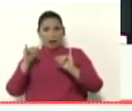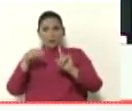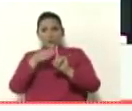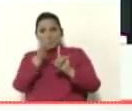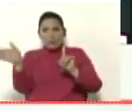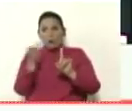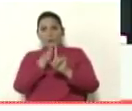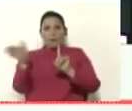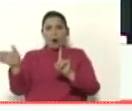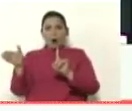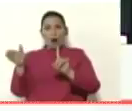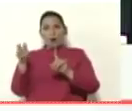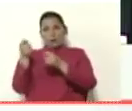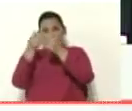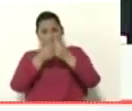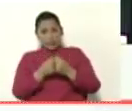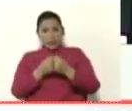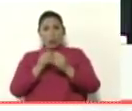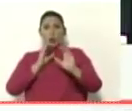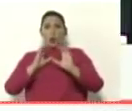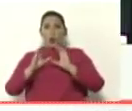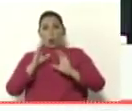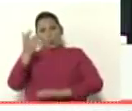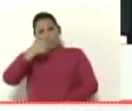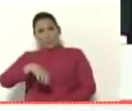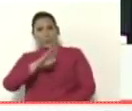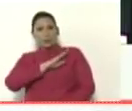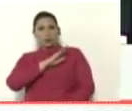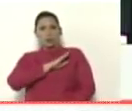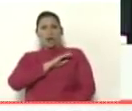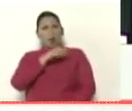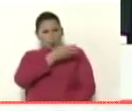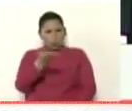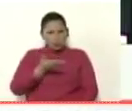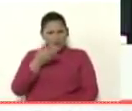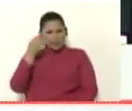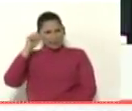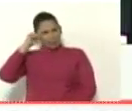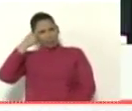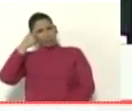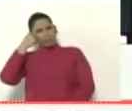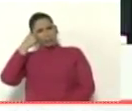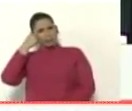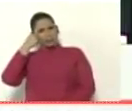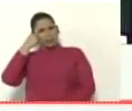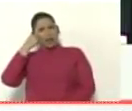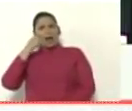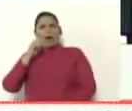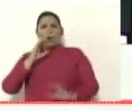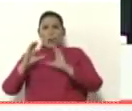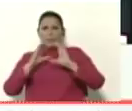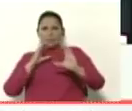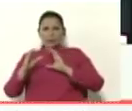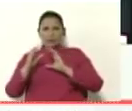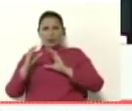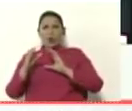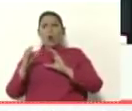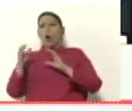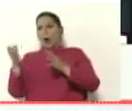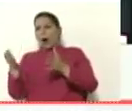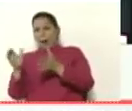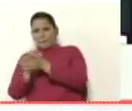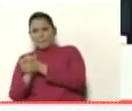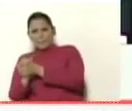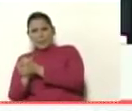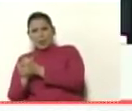personales. Ustedes se acuerdan de aquella conversación de Juan Guaidó con unos cómicos rusos que se hicieron pasar por el presidente de Suiza. Guaidó les dijo